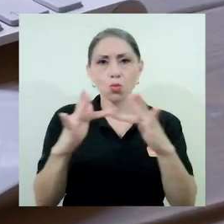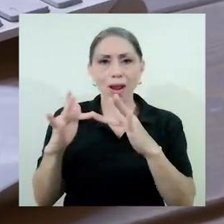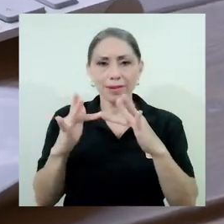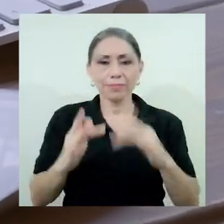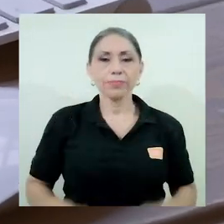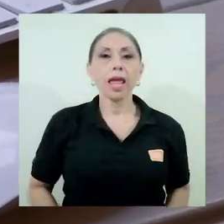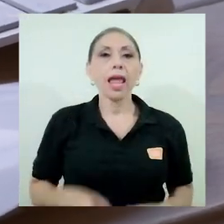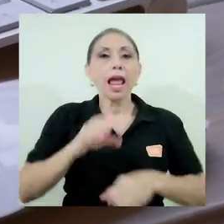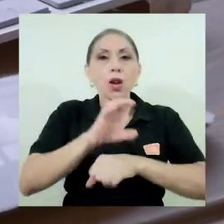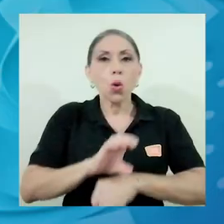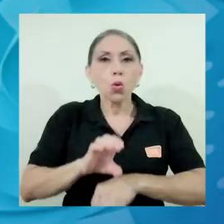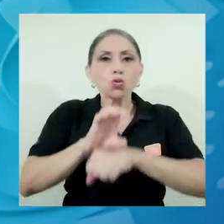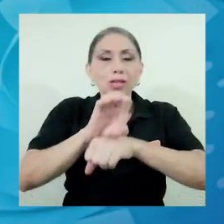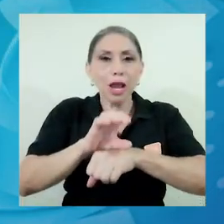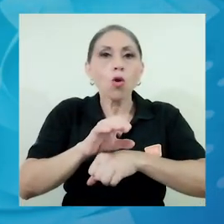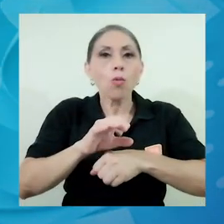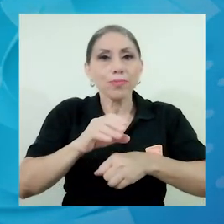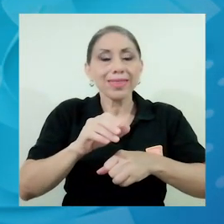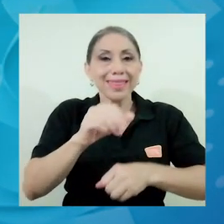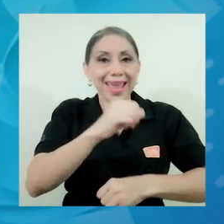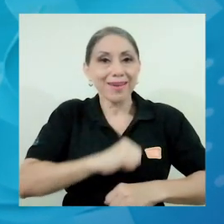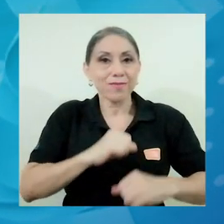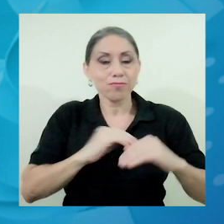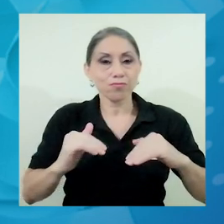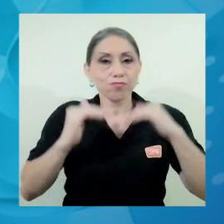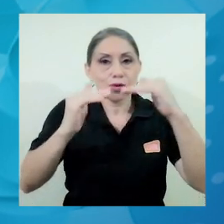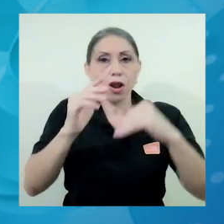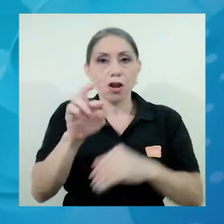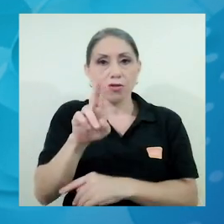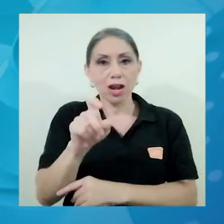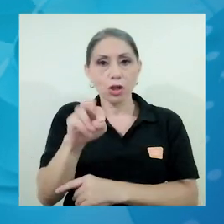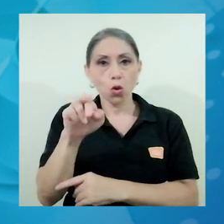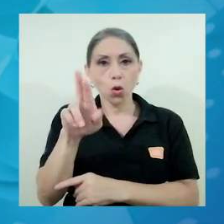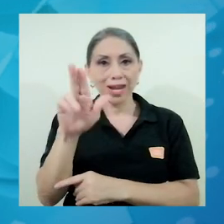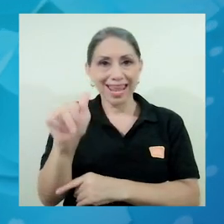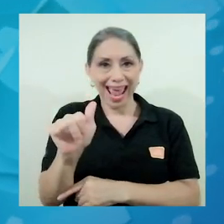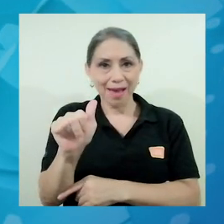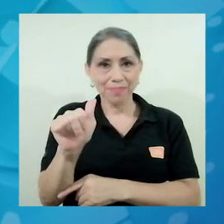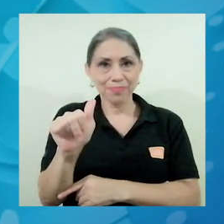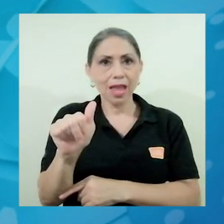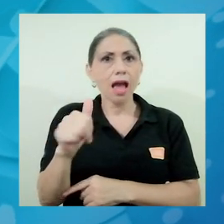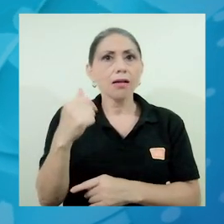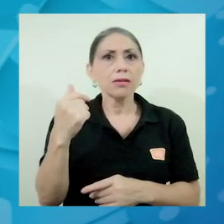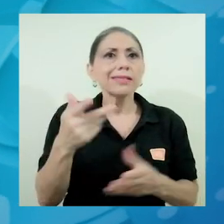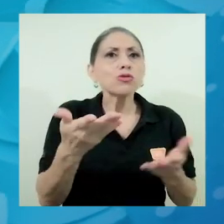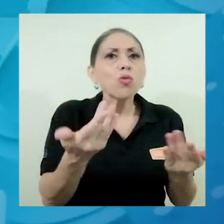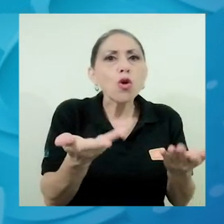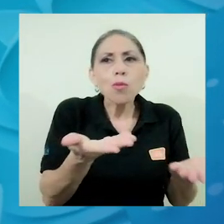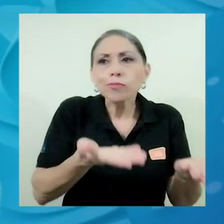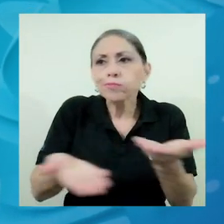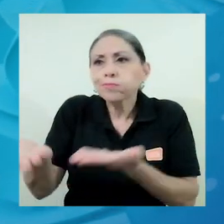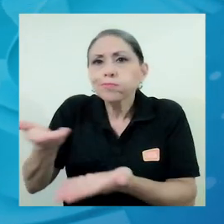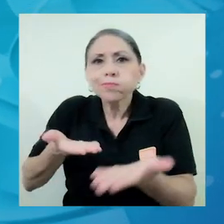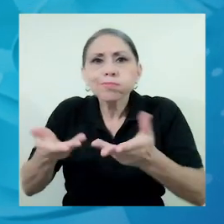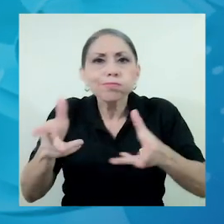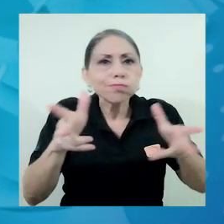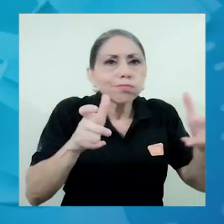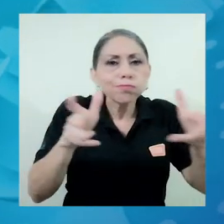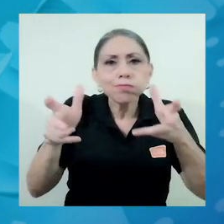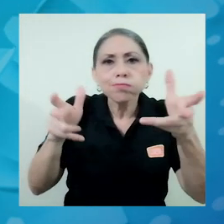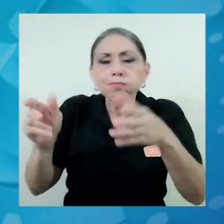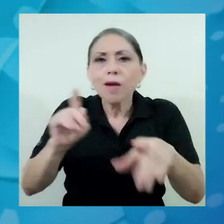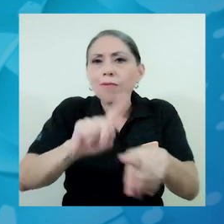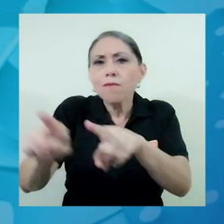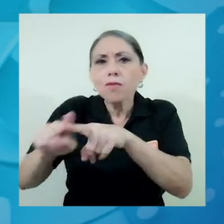El Consejo de Rectoría y la rectoría hizo un esfuerzo de escucha sistemático con todas las unidades